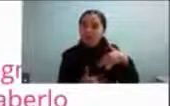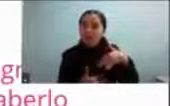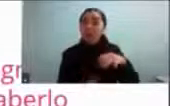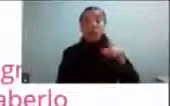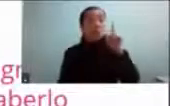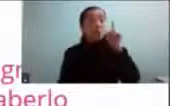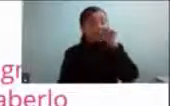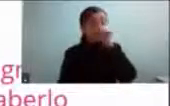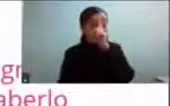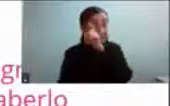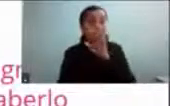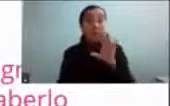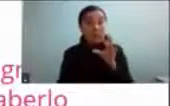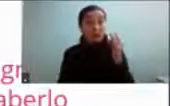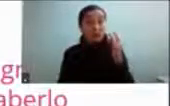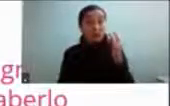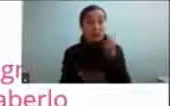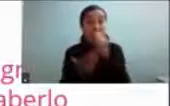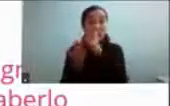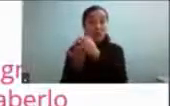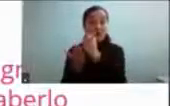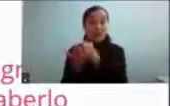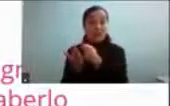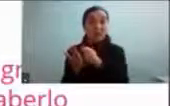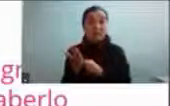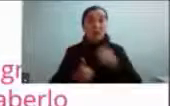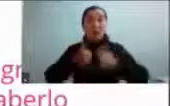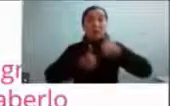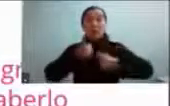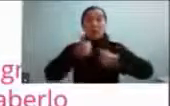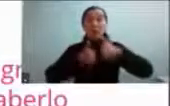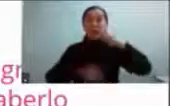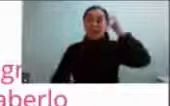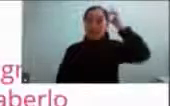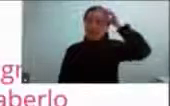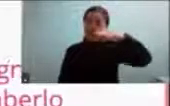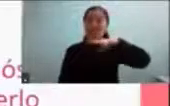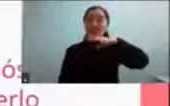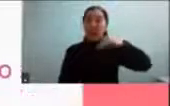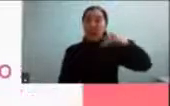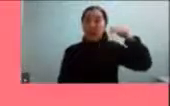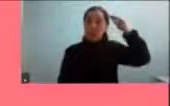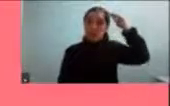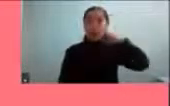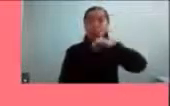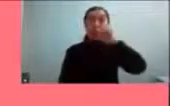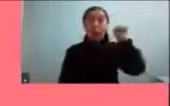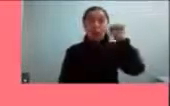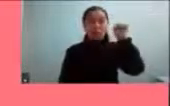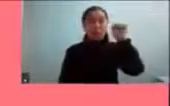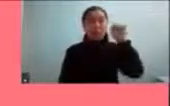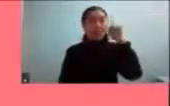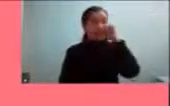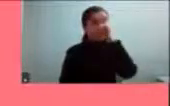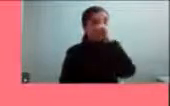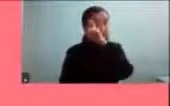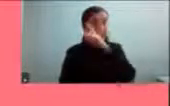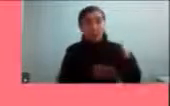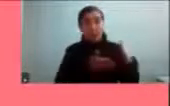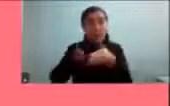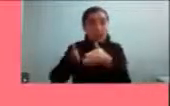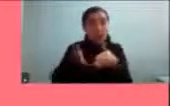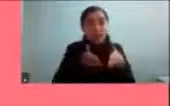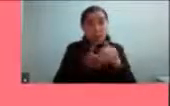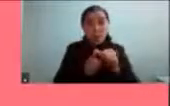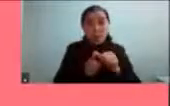profesionales que sepan de autismo en adultos entonces muchas veces es un camino largo nosotras con Aspergirls tenemos una